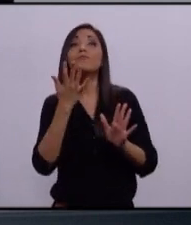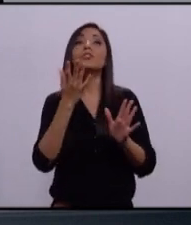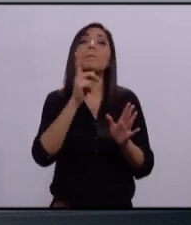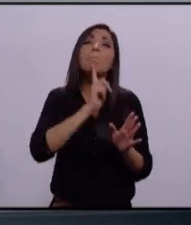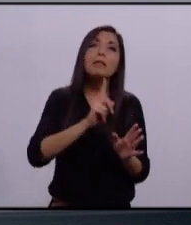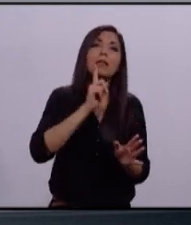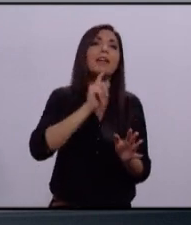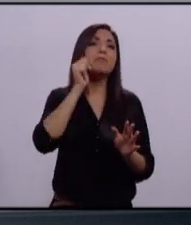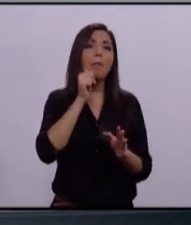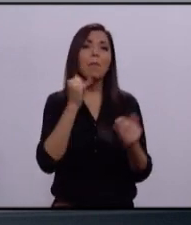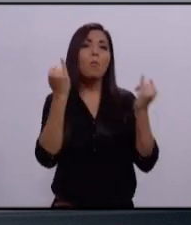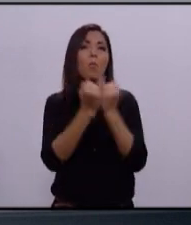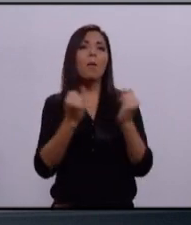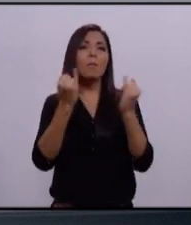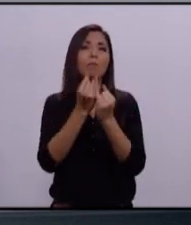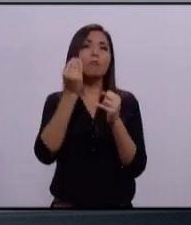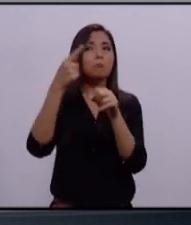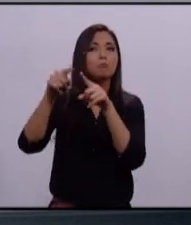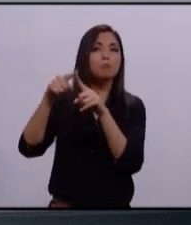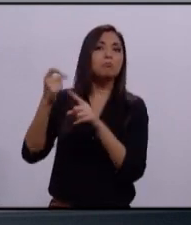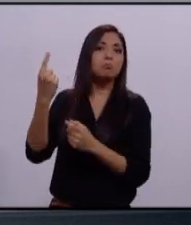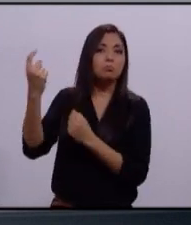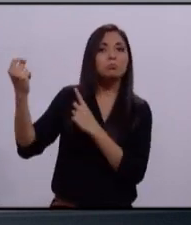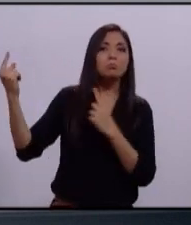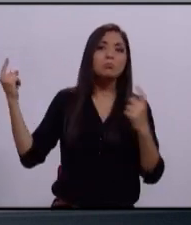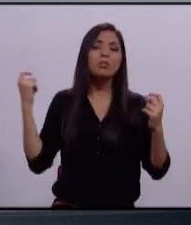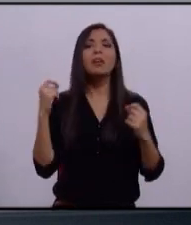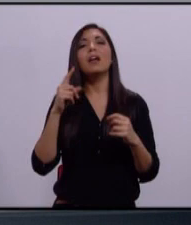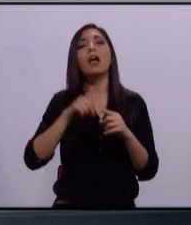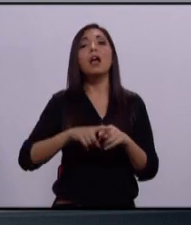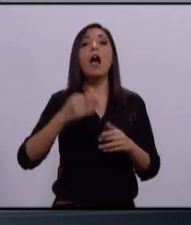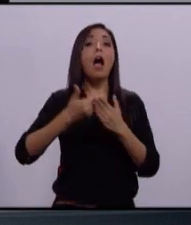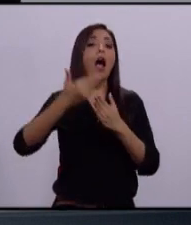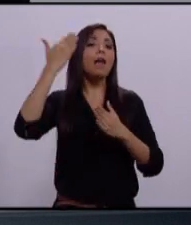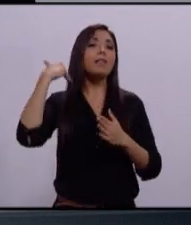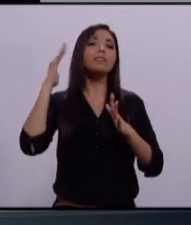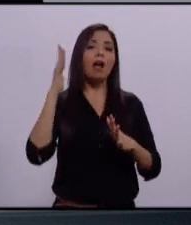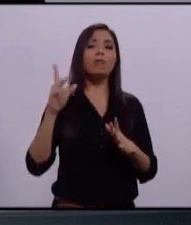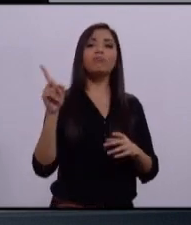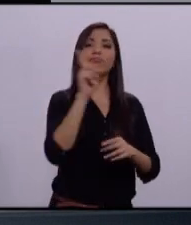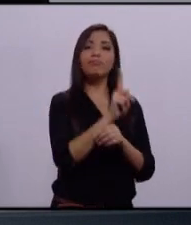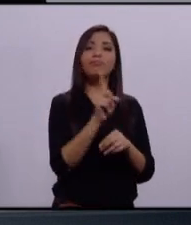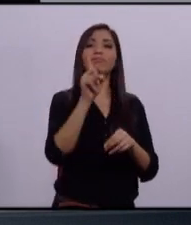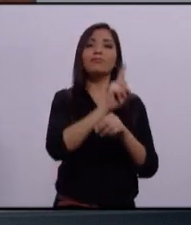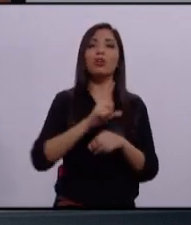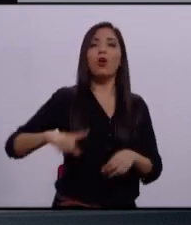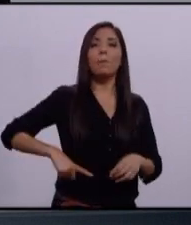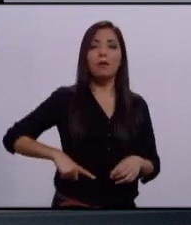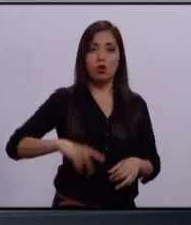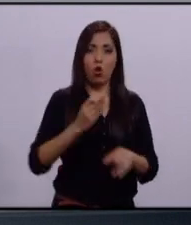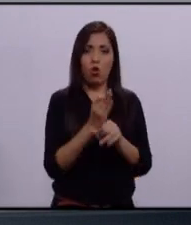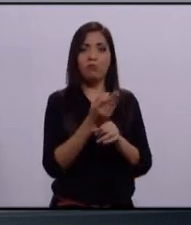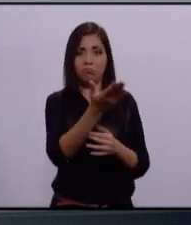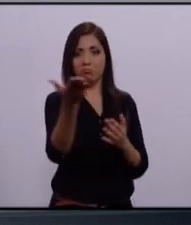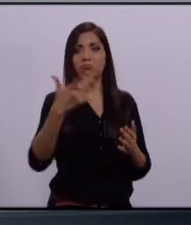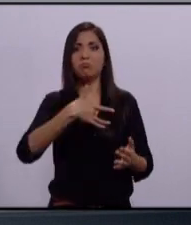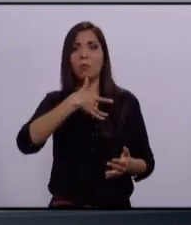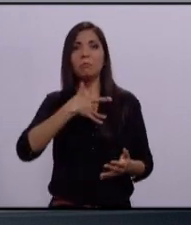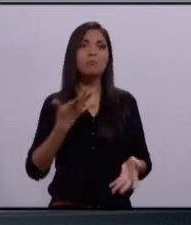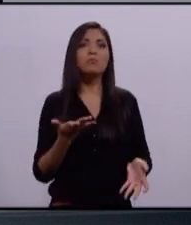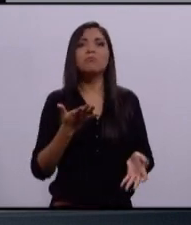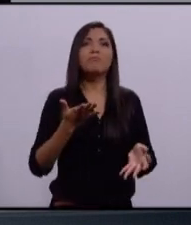las mentiras de siempre de los partidos políticos que han gobernado Zapopan y que hoy te tienen a ti sin servicios públicos,